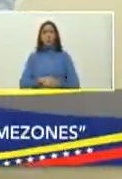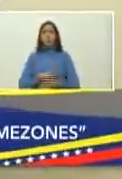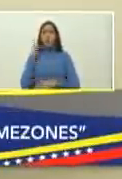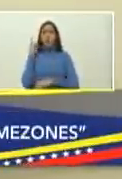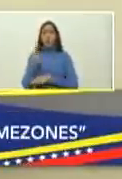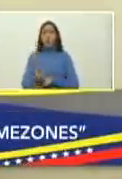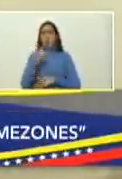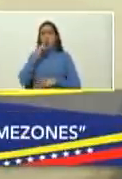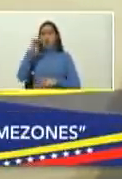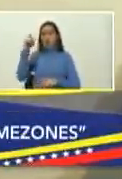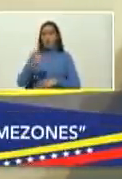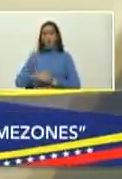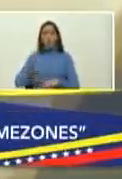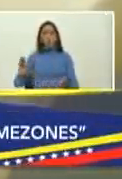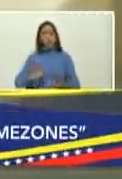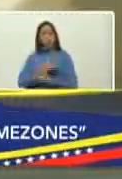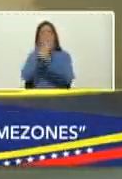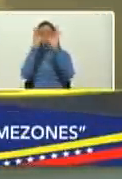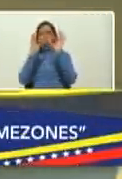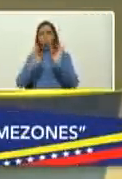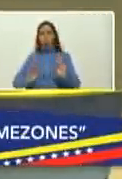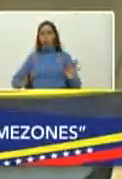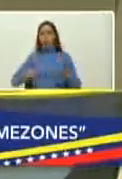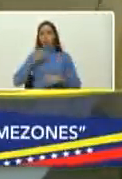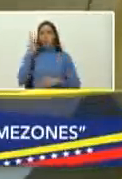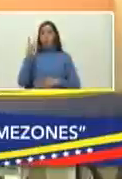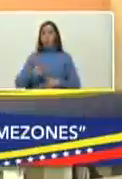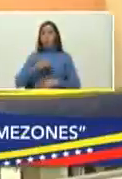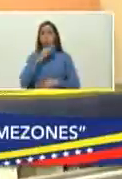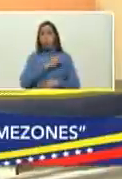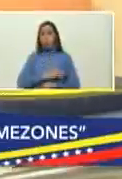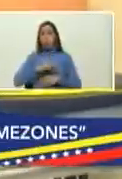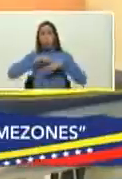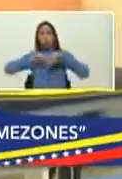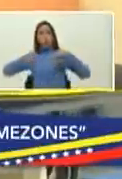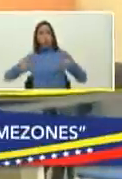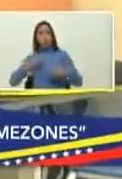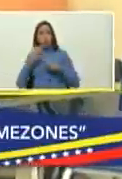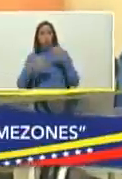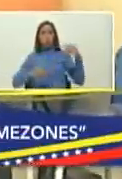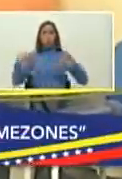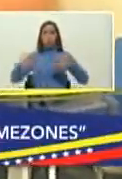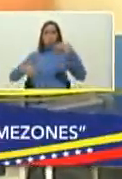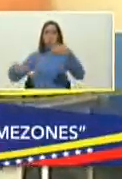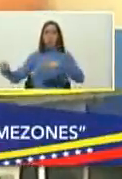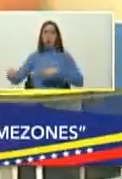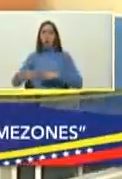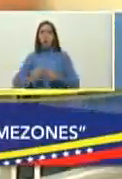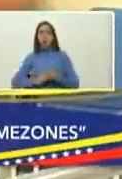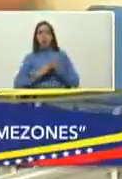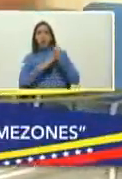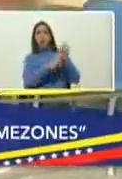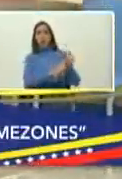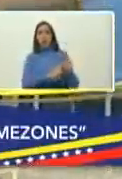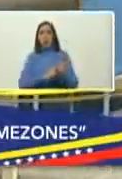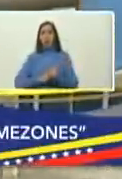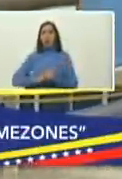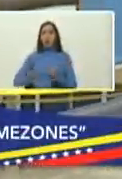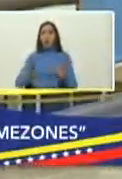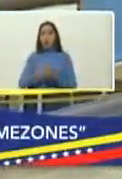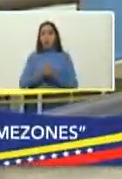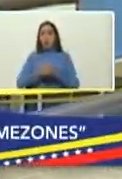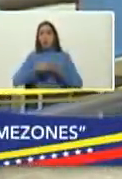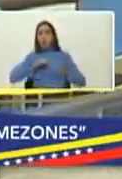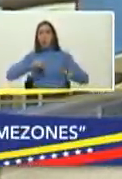ordenó y como una medida política social territorial se fueron sumando aquí todos los jefes territoriales los compañeros de Somos